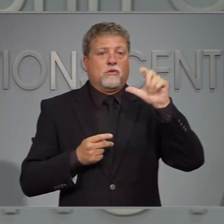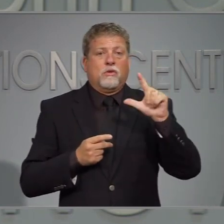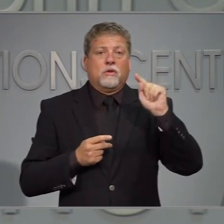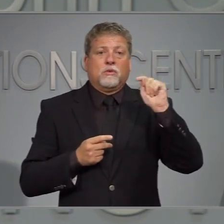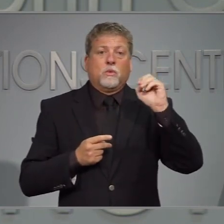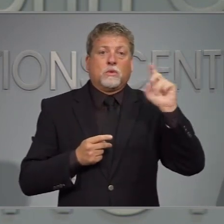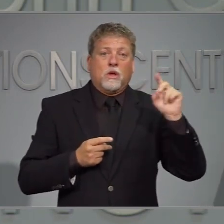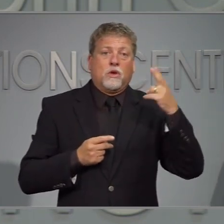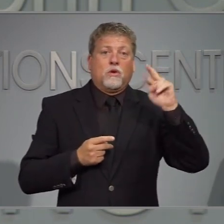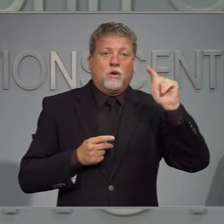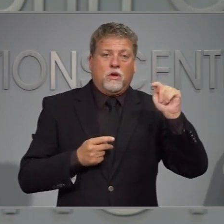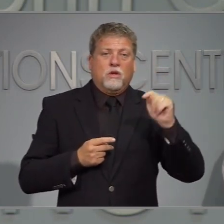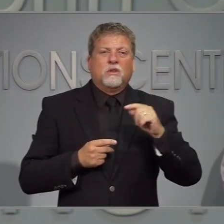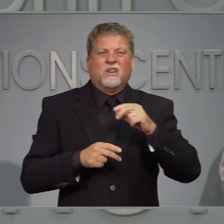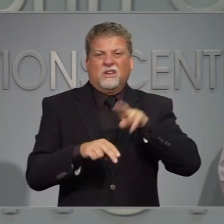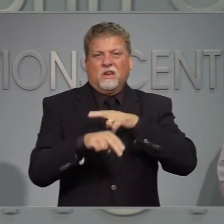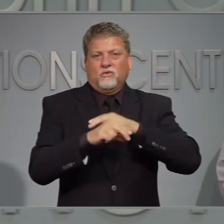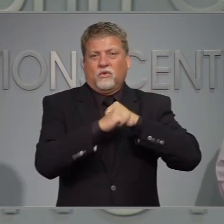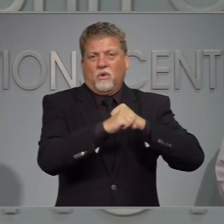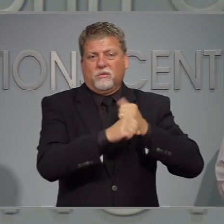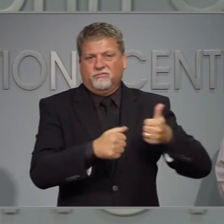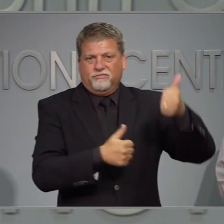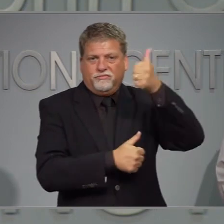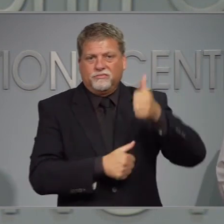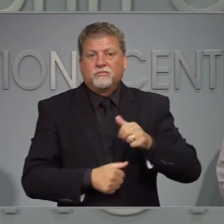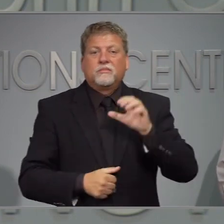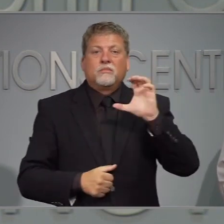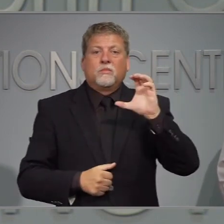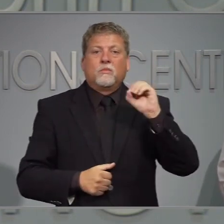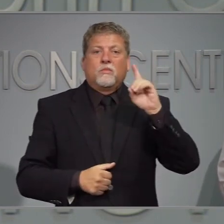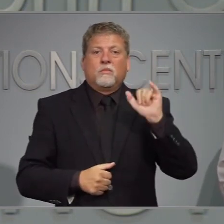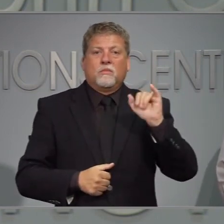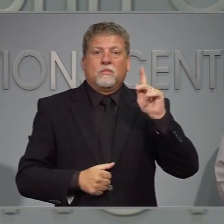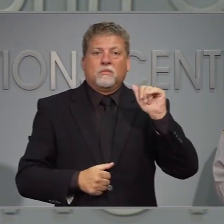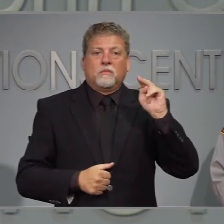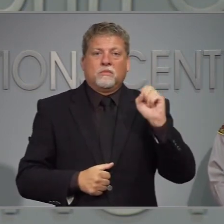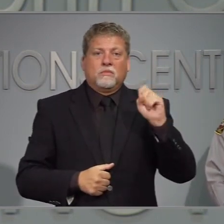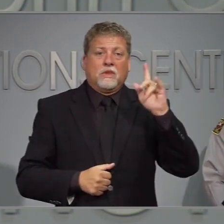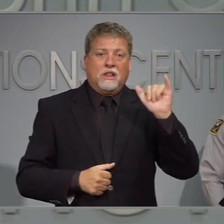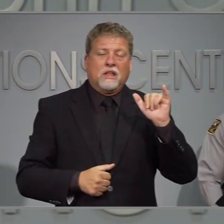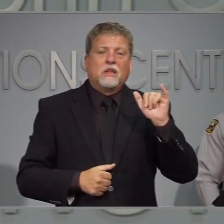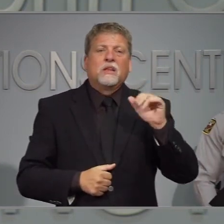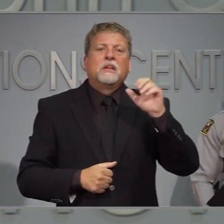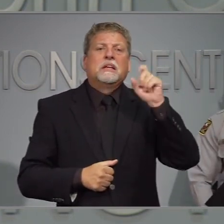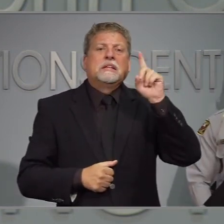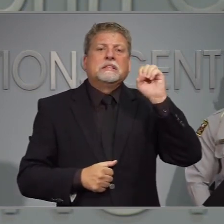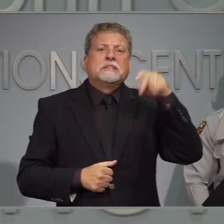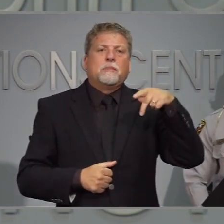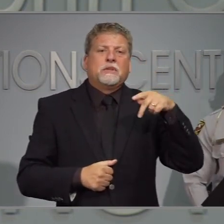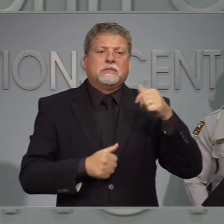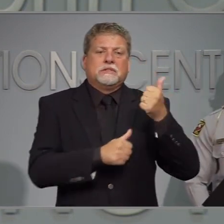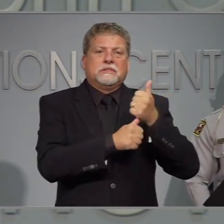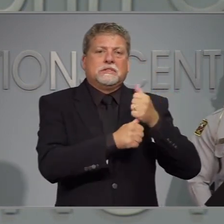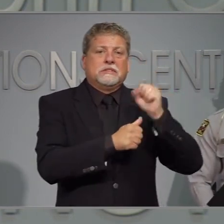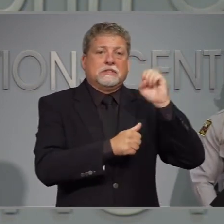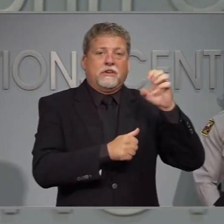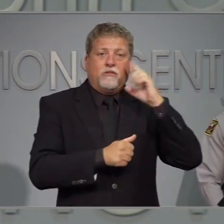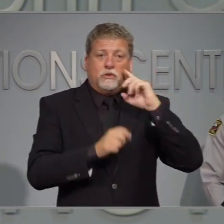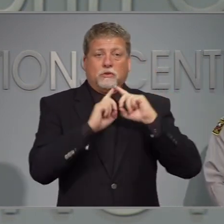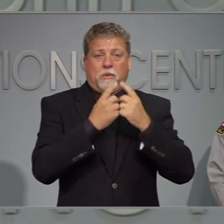El general asistente de la Guardia Nacional y Caudí que es uno de nuestros asistentes del Departamento de Salud y Servicios Humanos